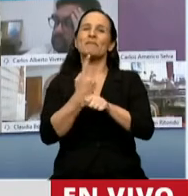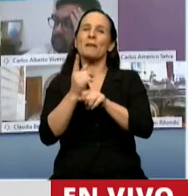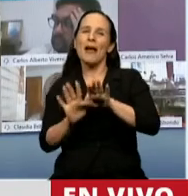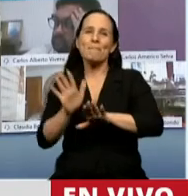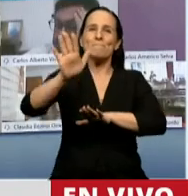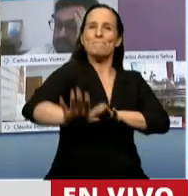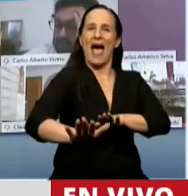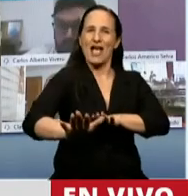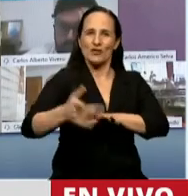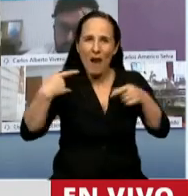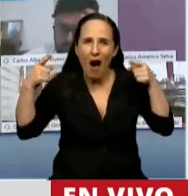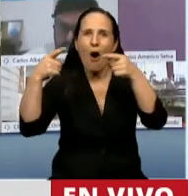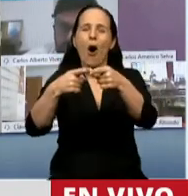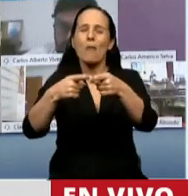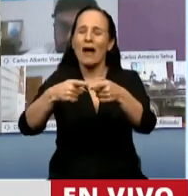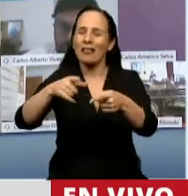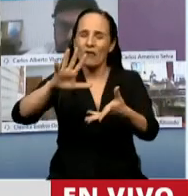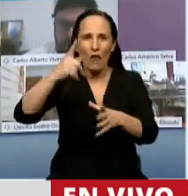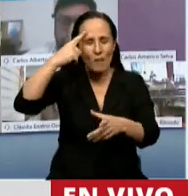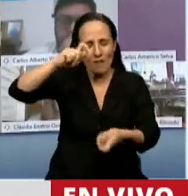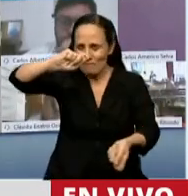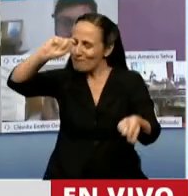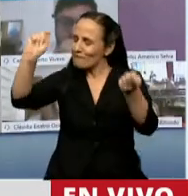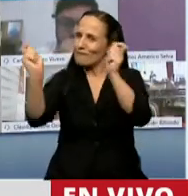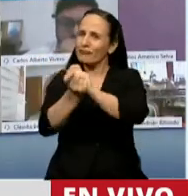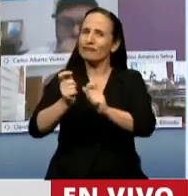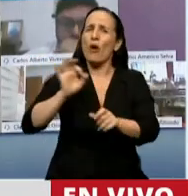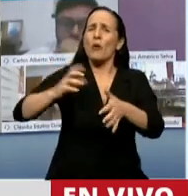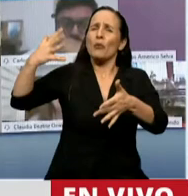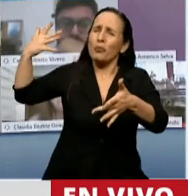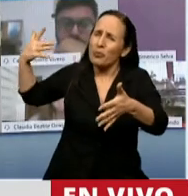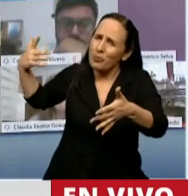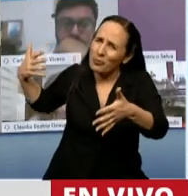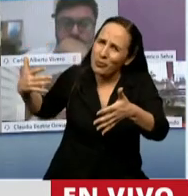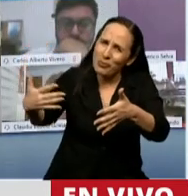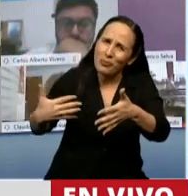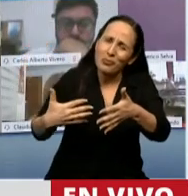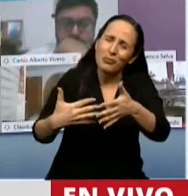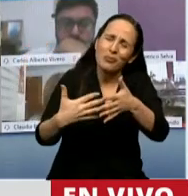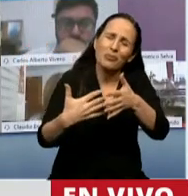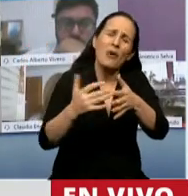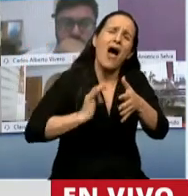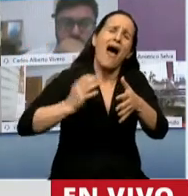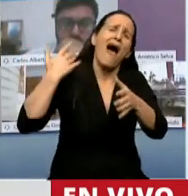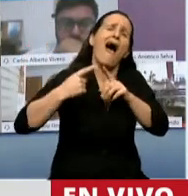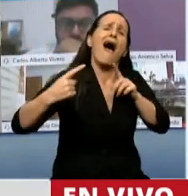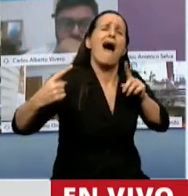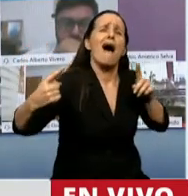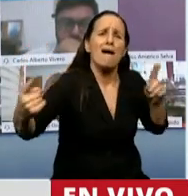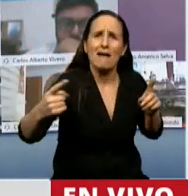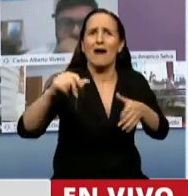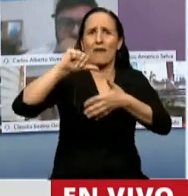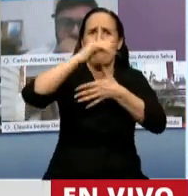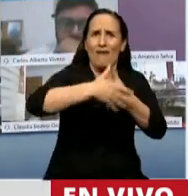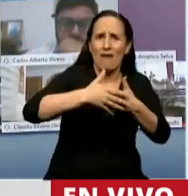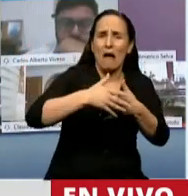en esa dirección. Hay una historia larga y triste en América Latina y en el mundo también de que unos pocos